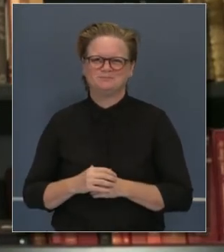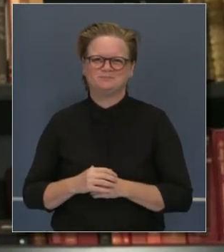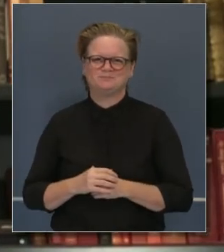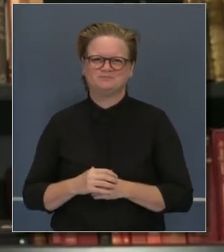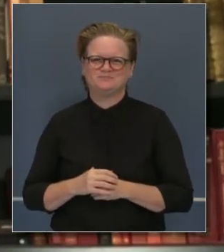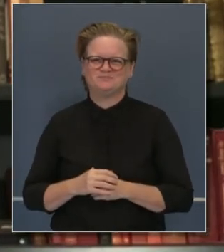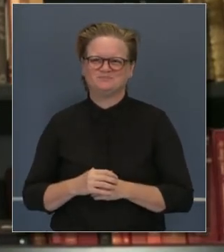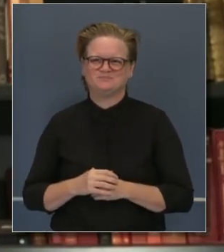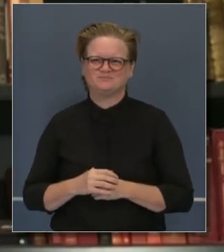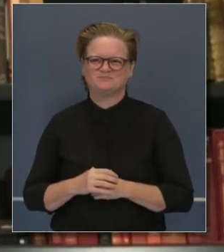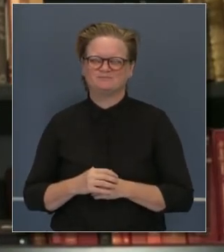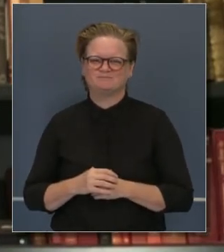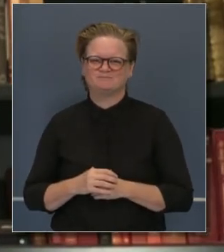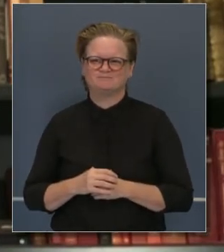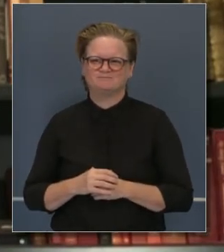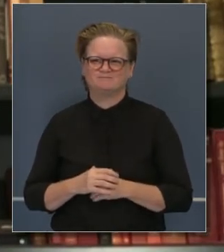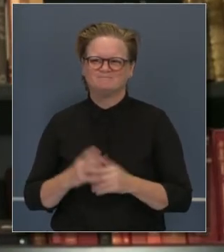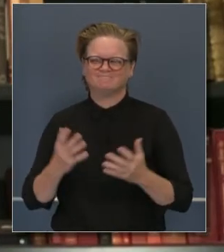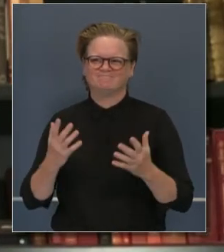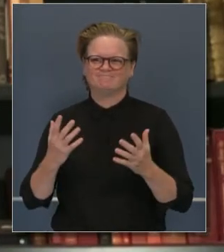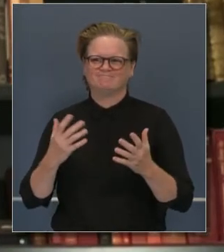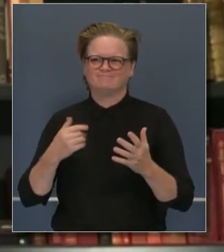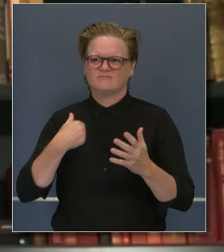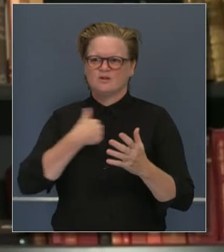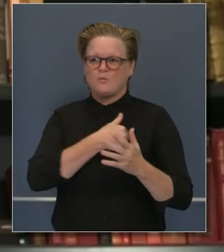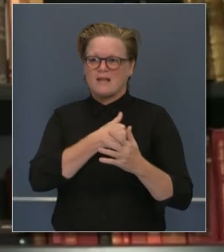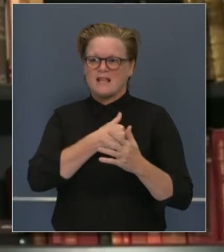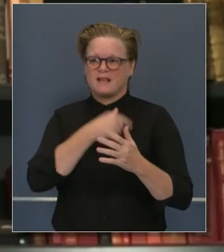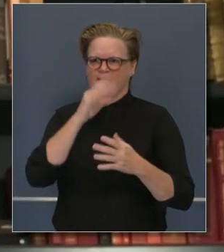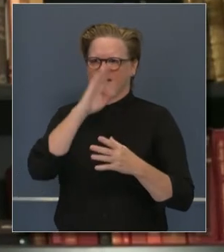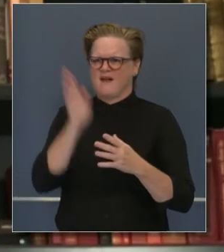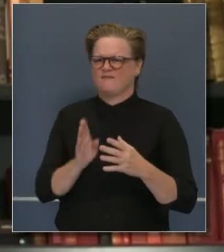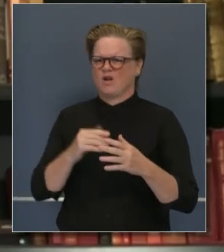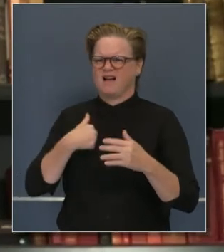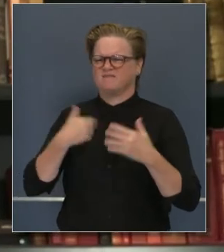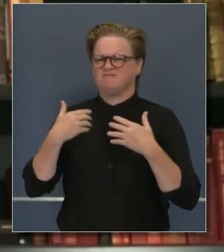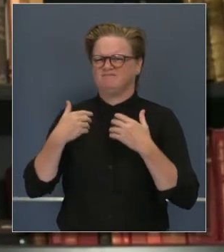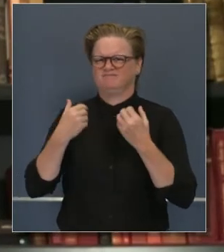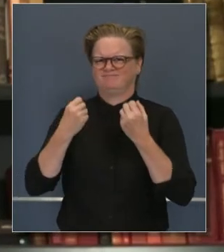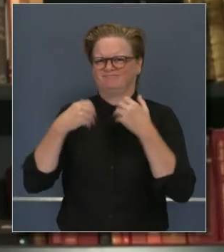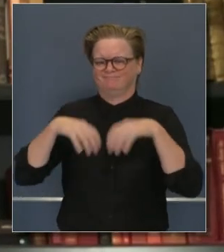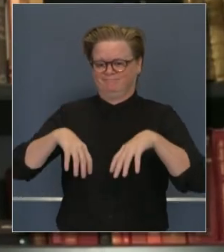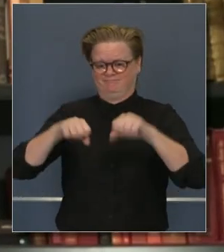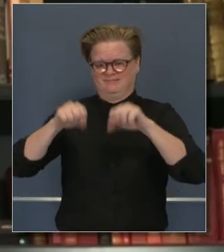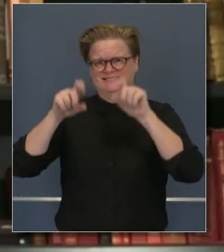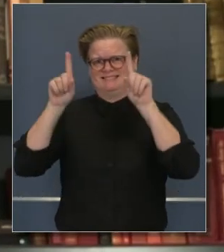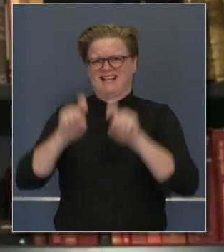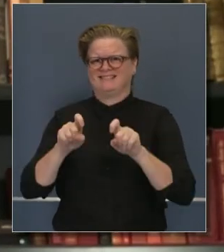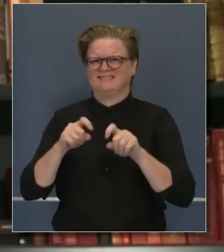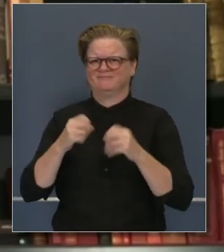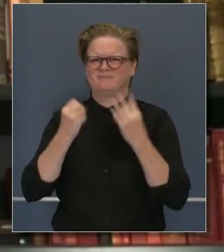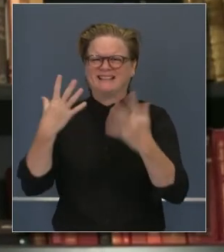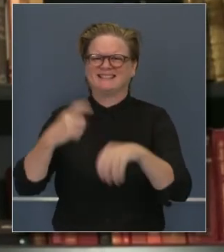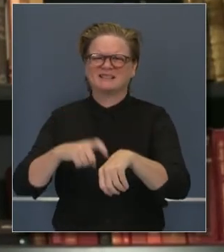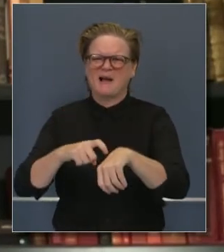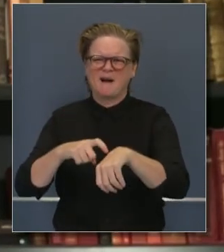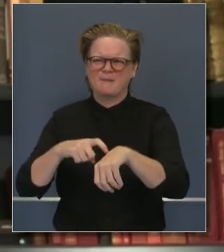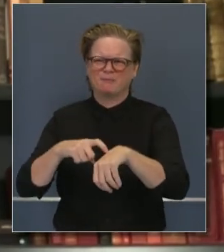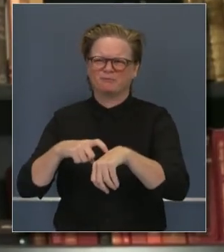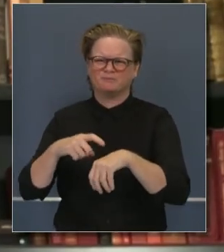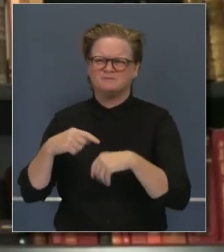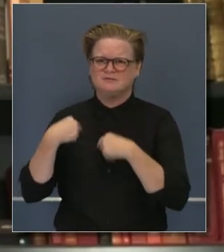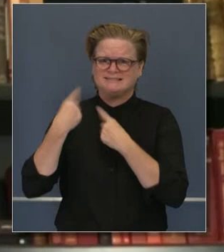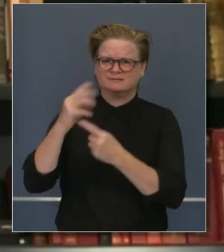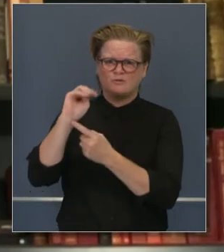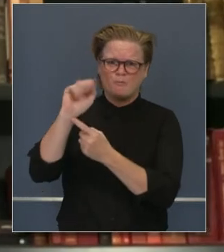pues realmente nunca tuvimos un resultado positivo y ya me han hecho muchas, muchas pruebas. Tal vez recuerde que al